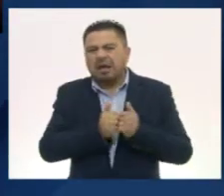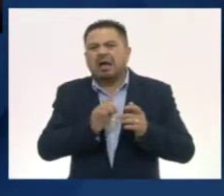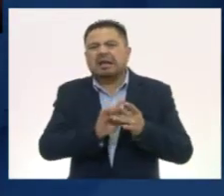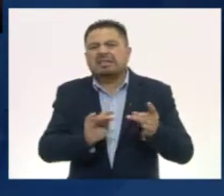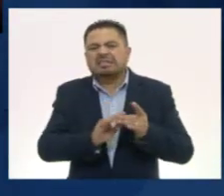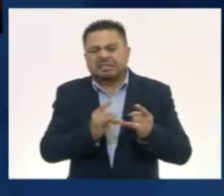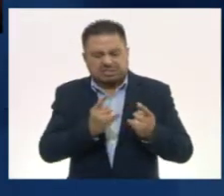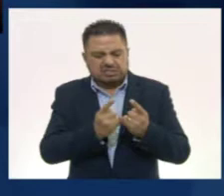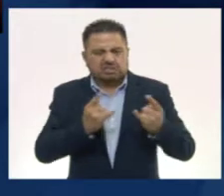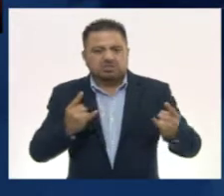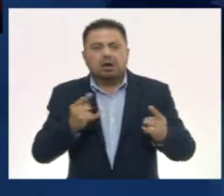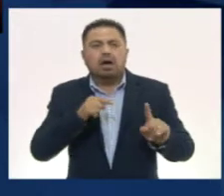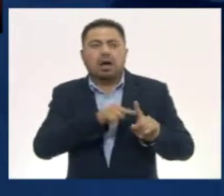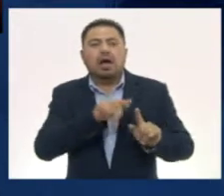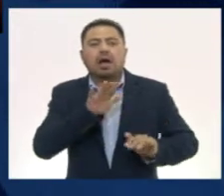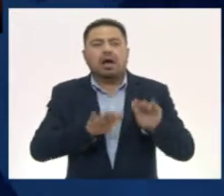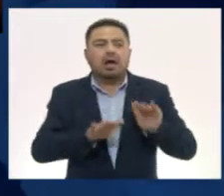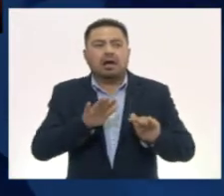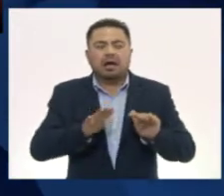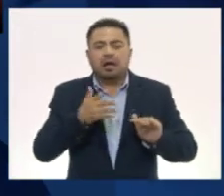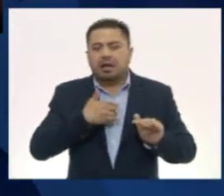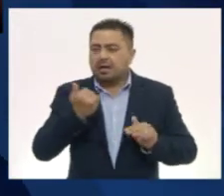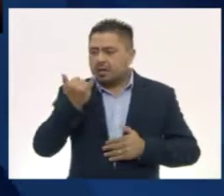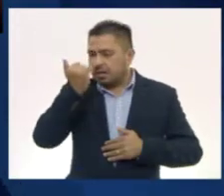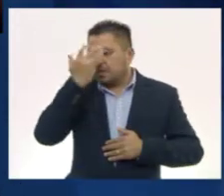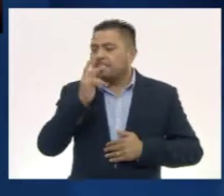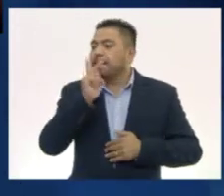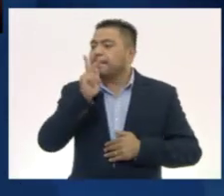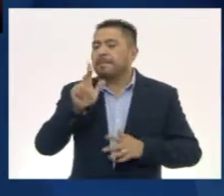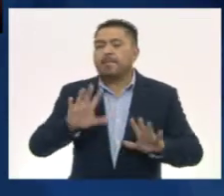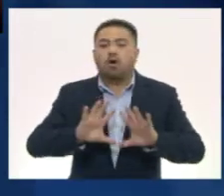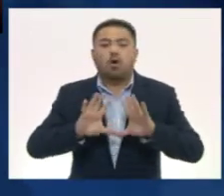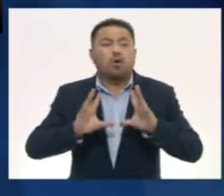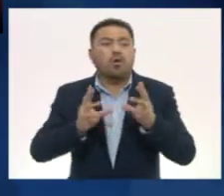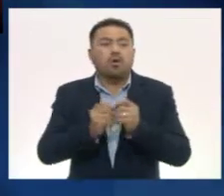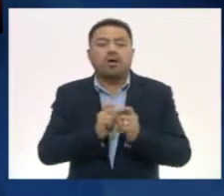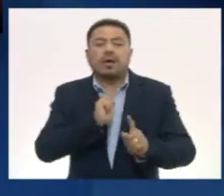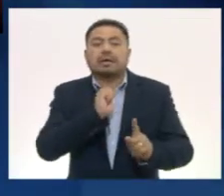Los glifos a veces tienen figuras que son palabras completas.